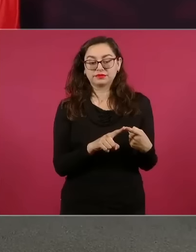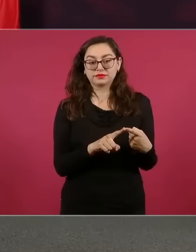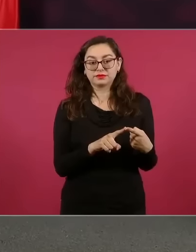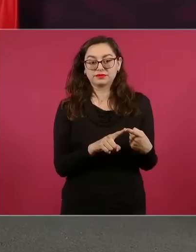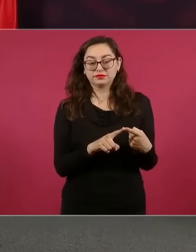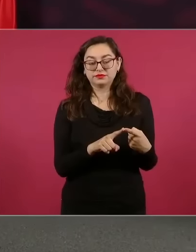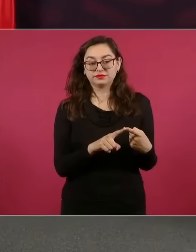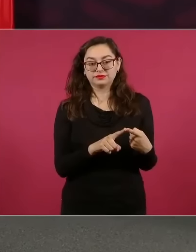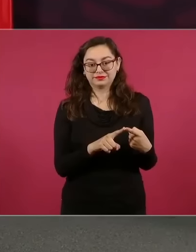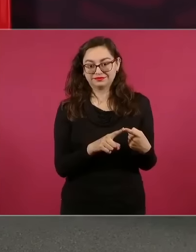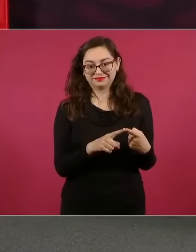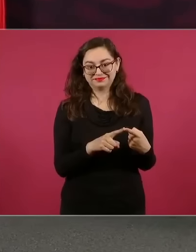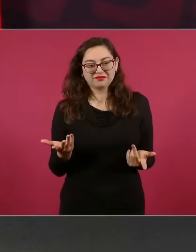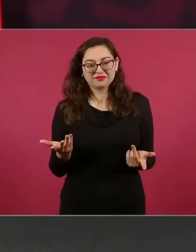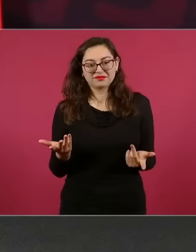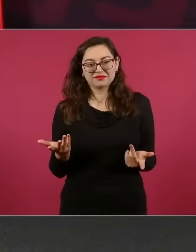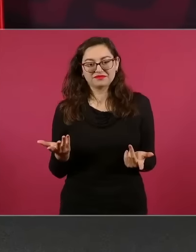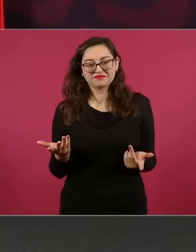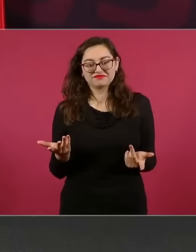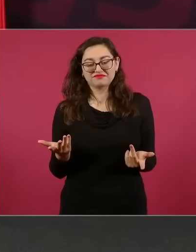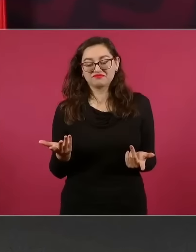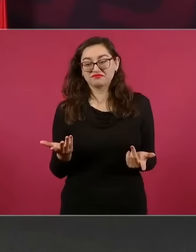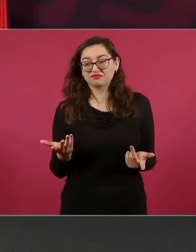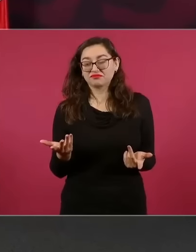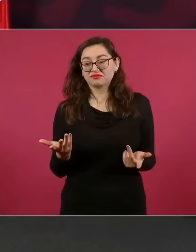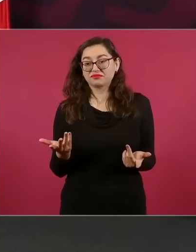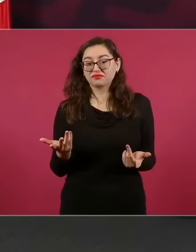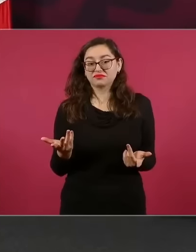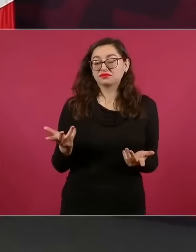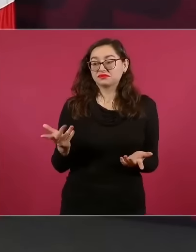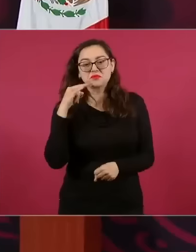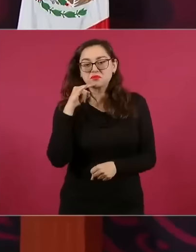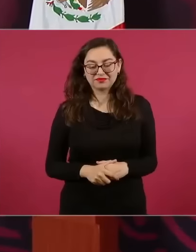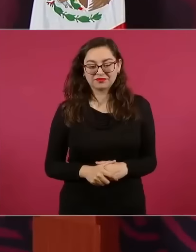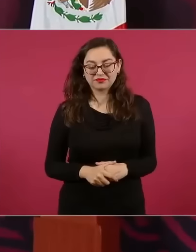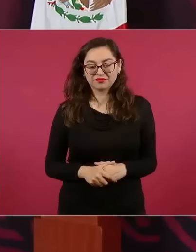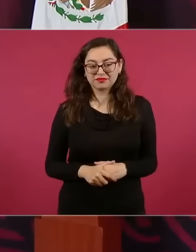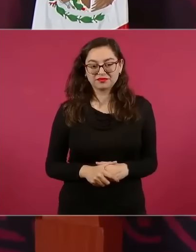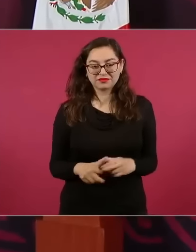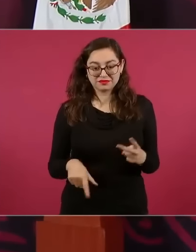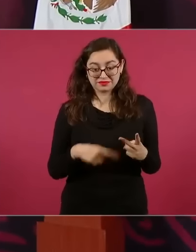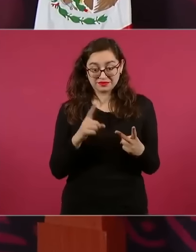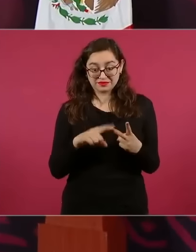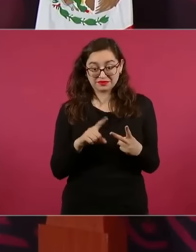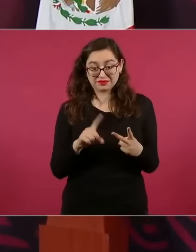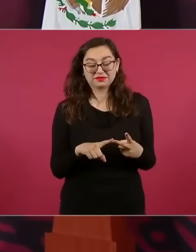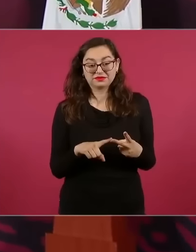viendo ahora con esto de lo de la reforma al poder judicial dos